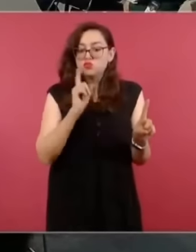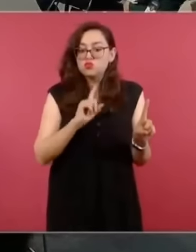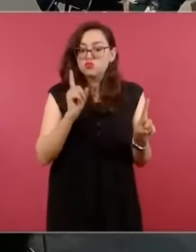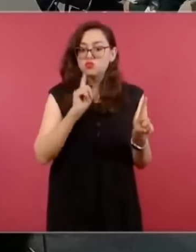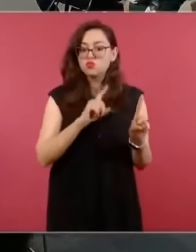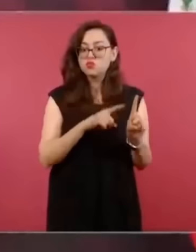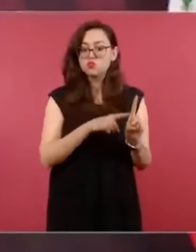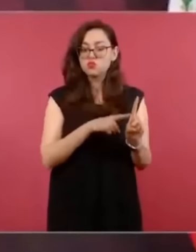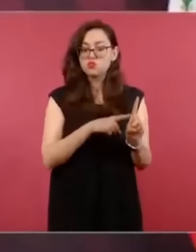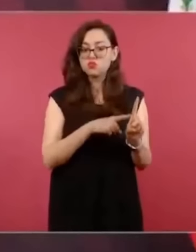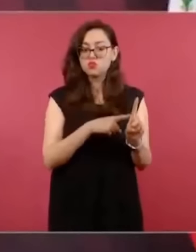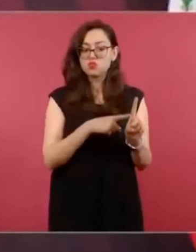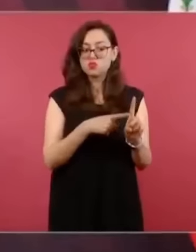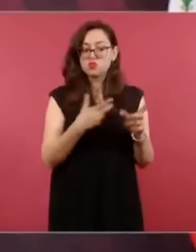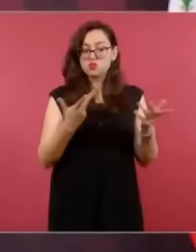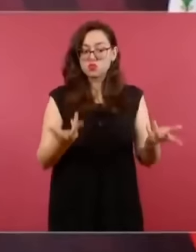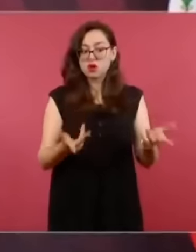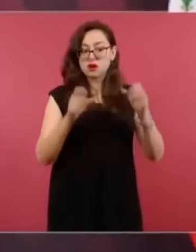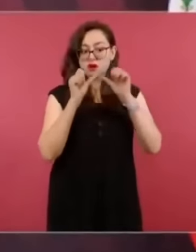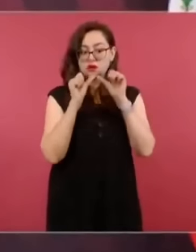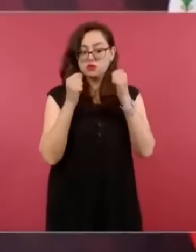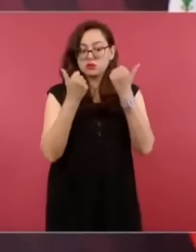en ese instituto para